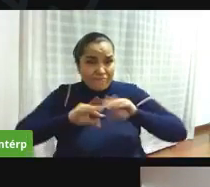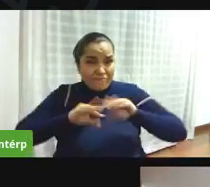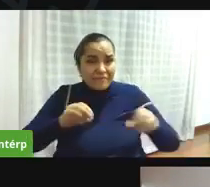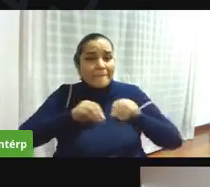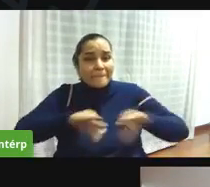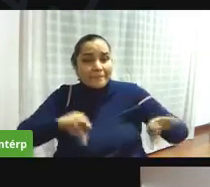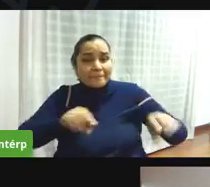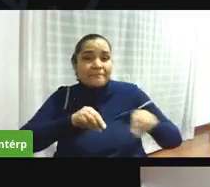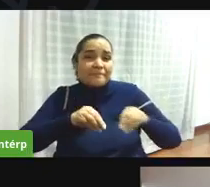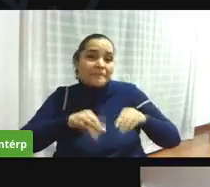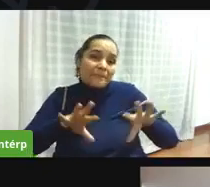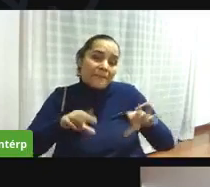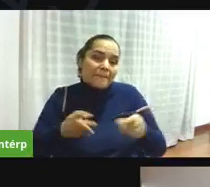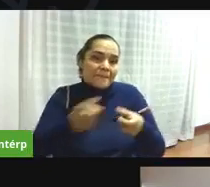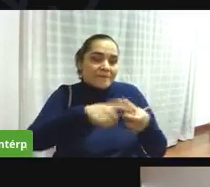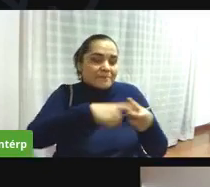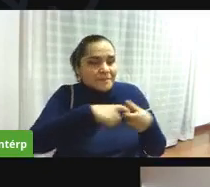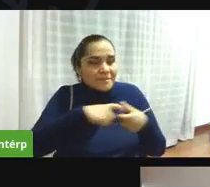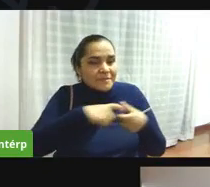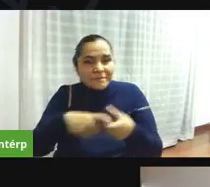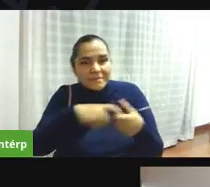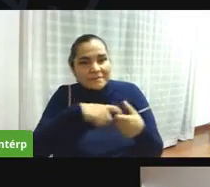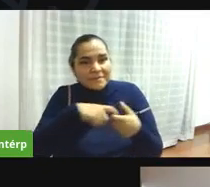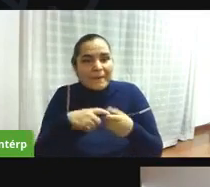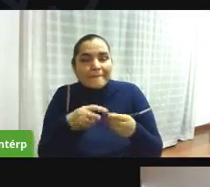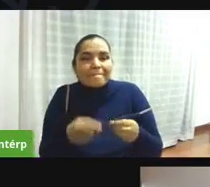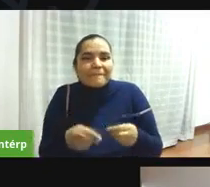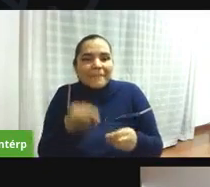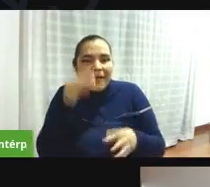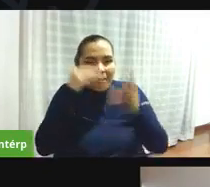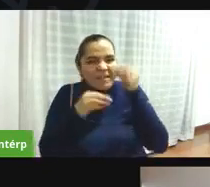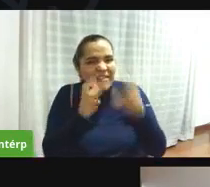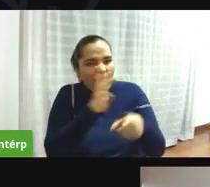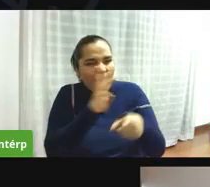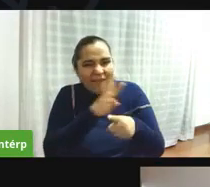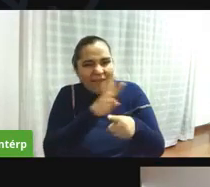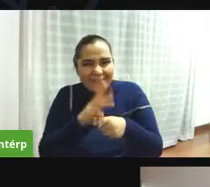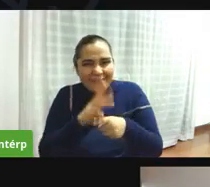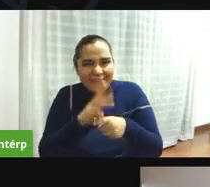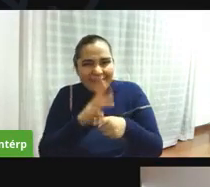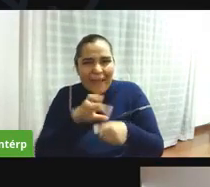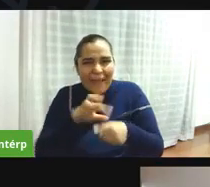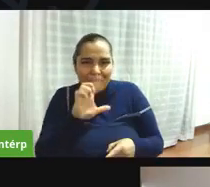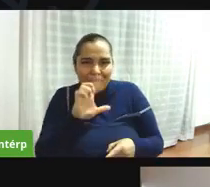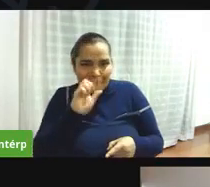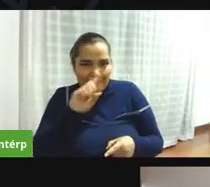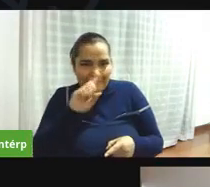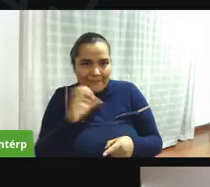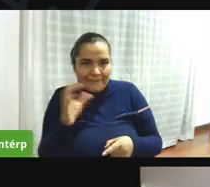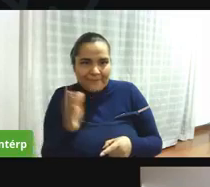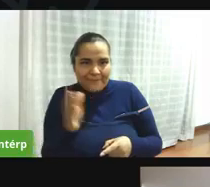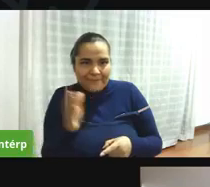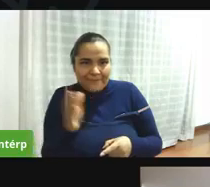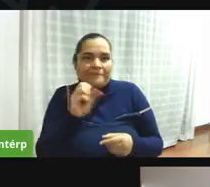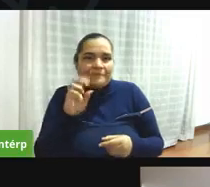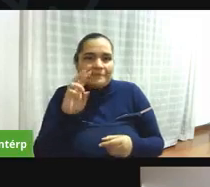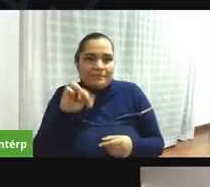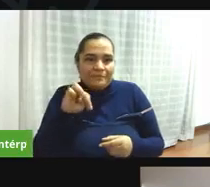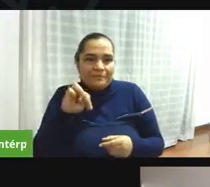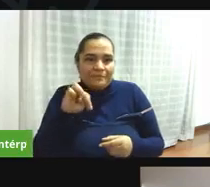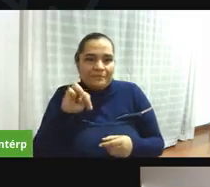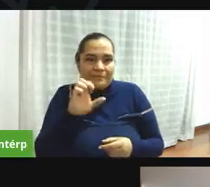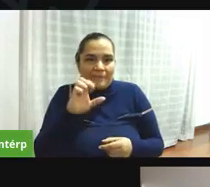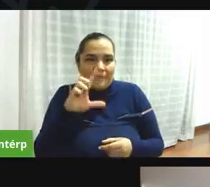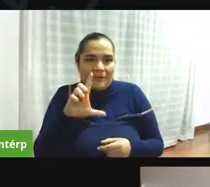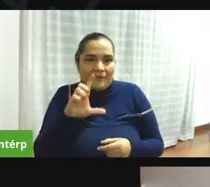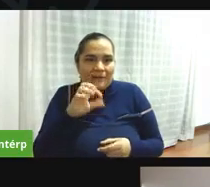familiarizar con pilas con el voto y estén pendientes de las capacitaciones que vienen participen de este gobierno